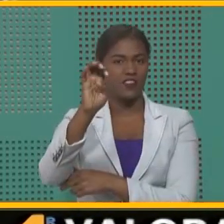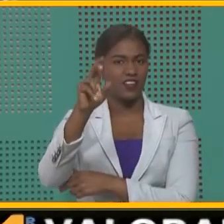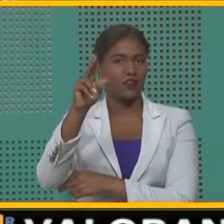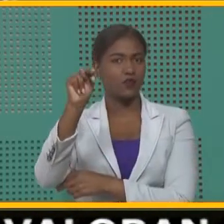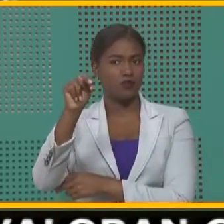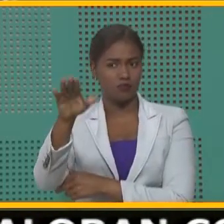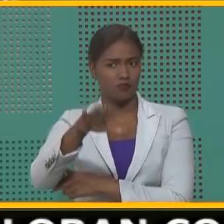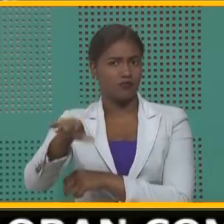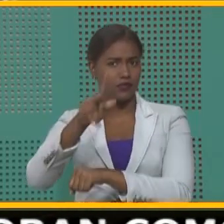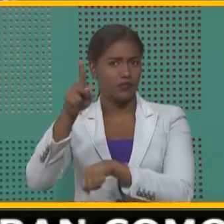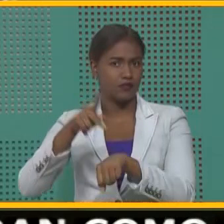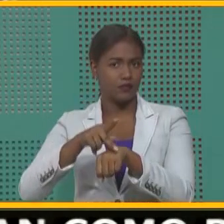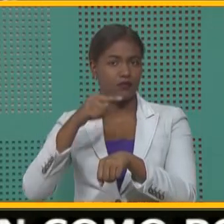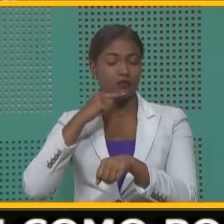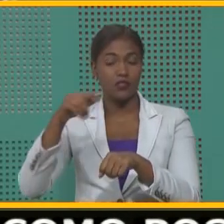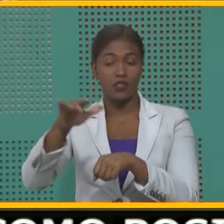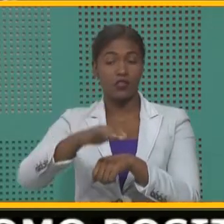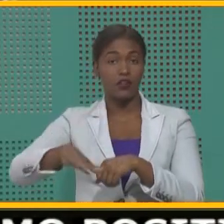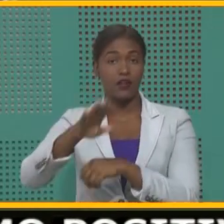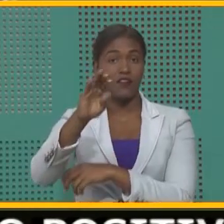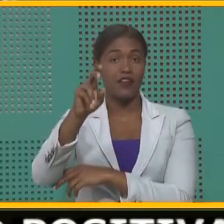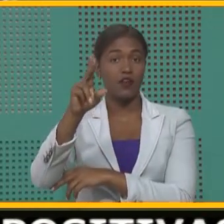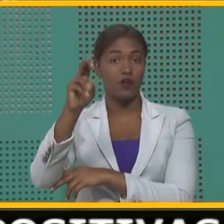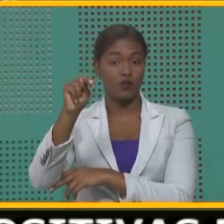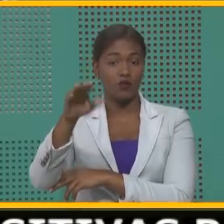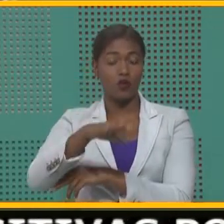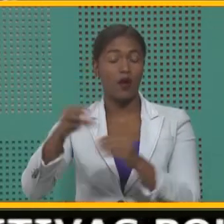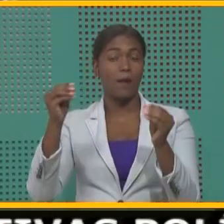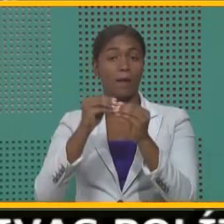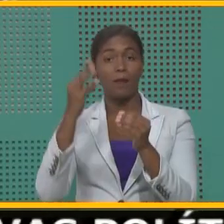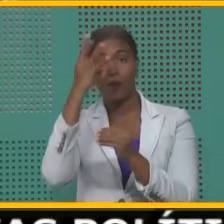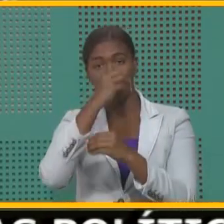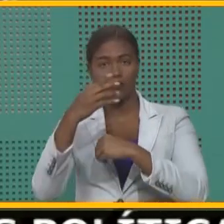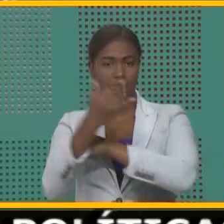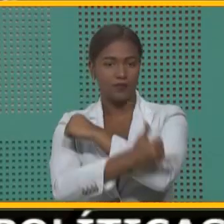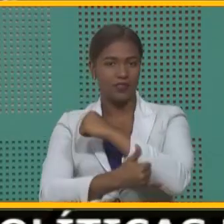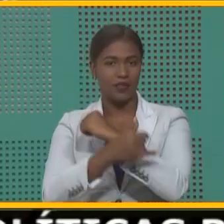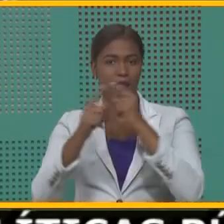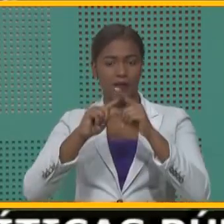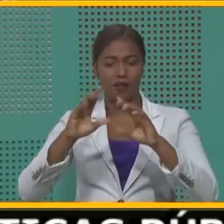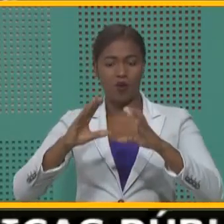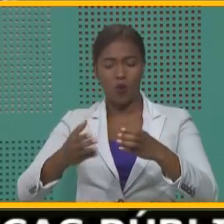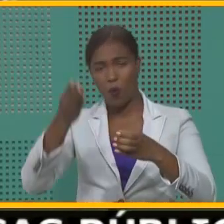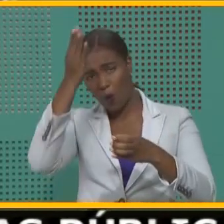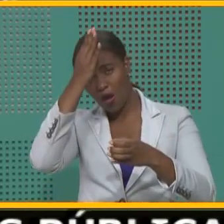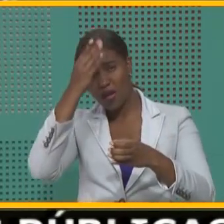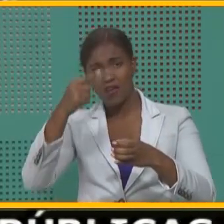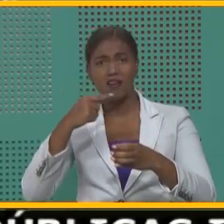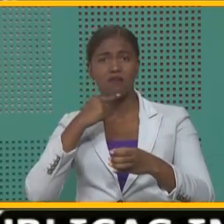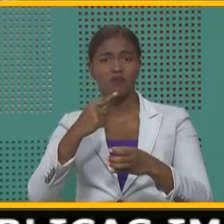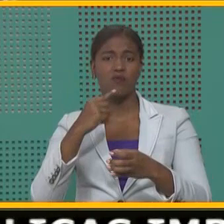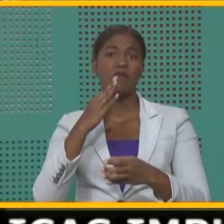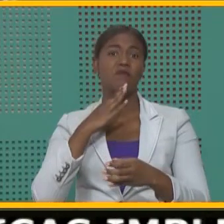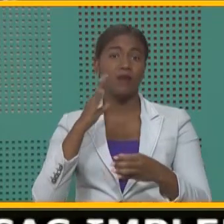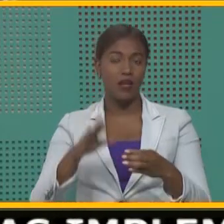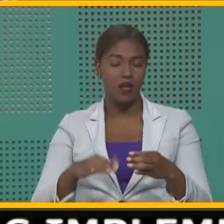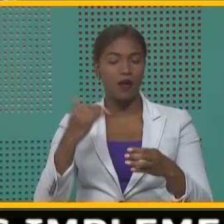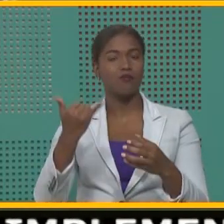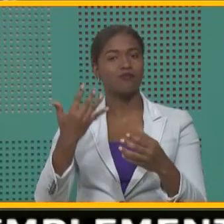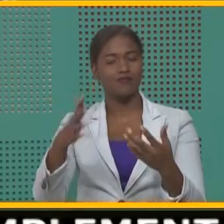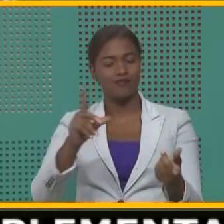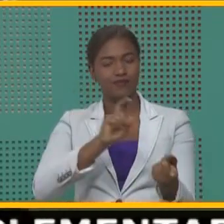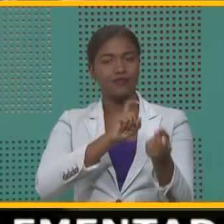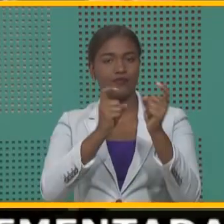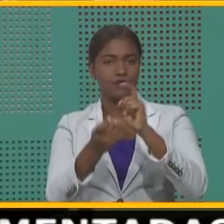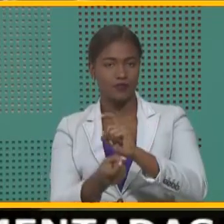¿Qué pasa en Verón? Uno de los puntos turísticos más bellos del país, pero con un vertedero que daba pena. Hoy en día ya lo hemos remediado totalmente y ya